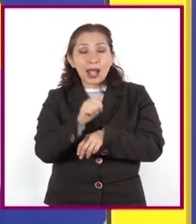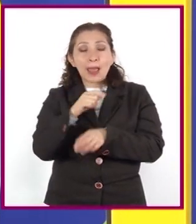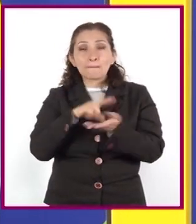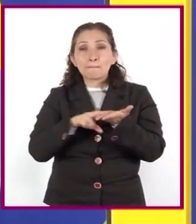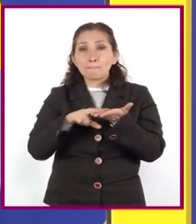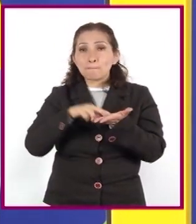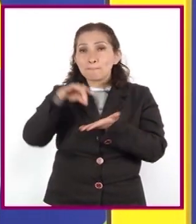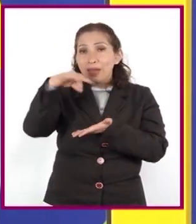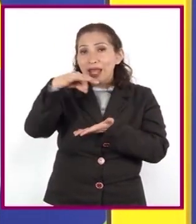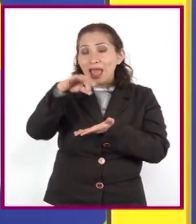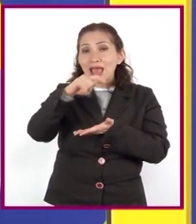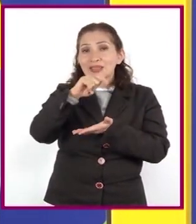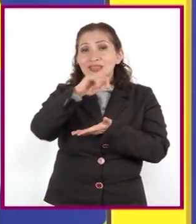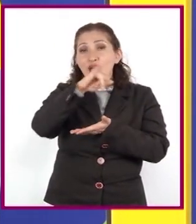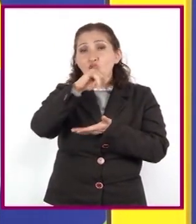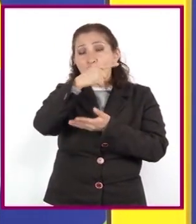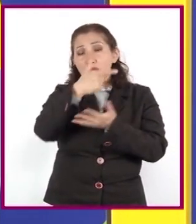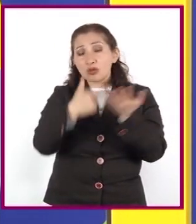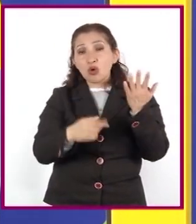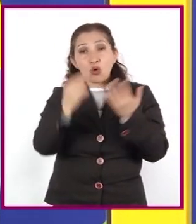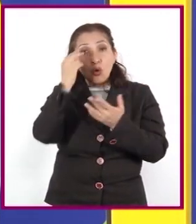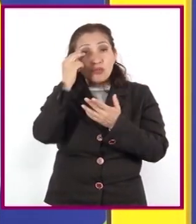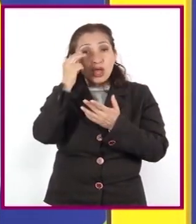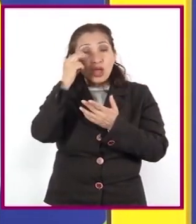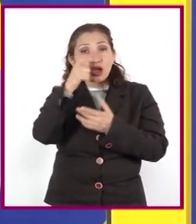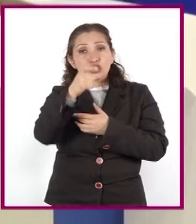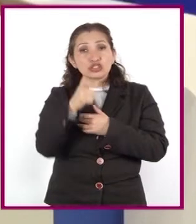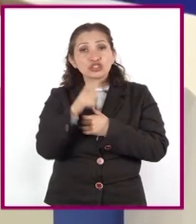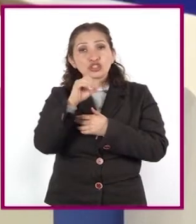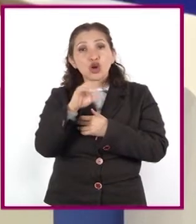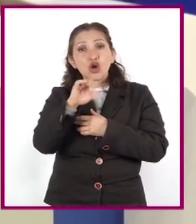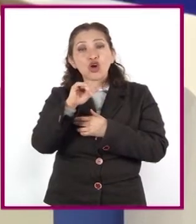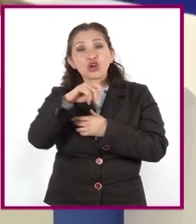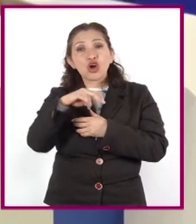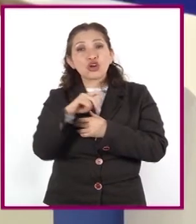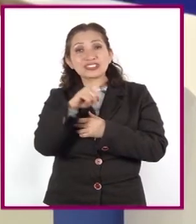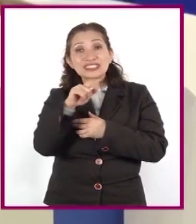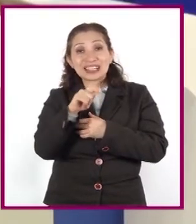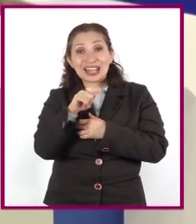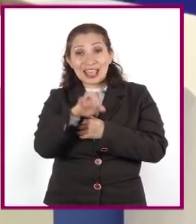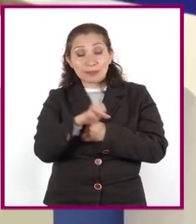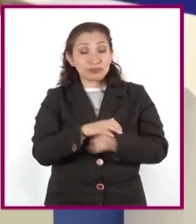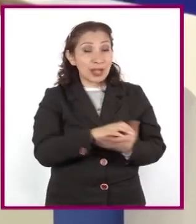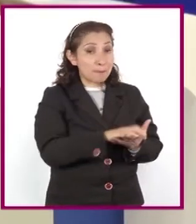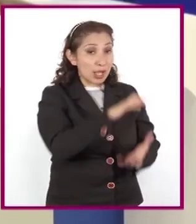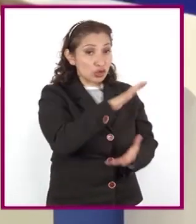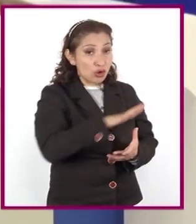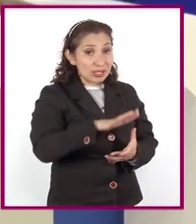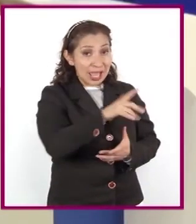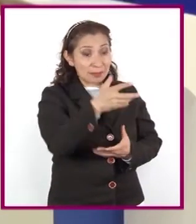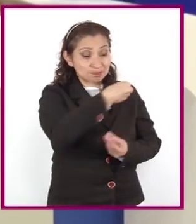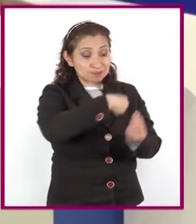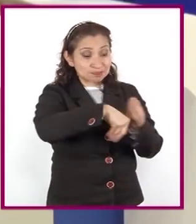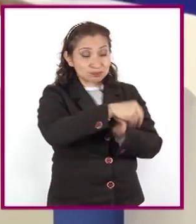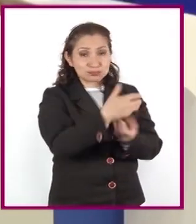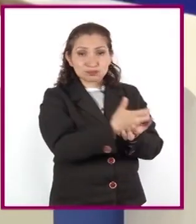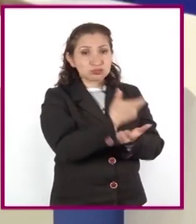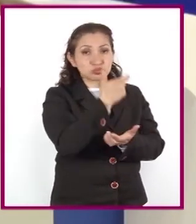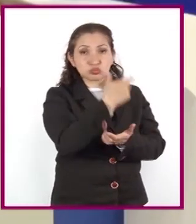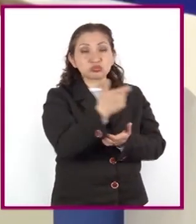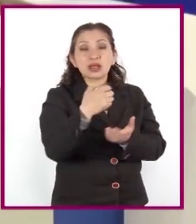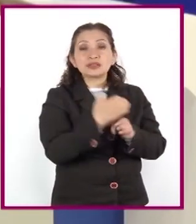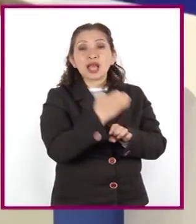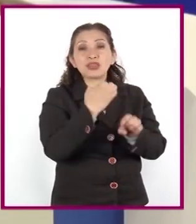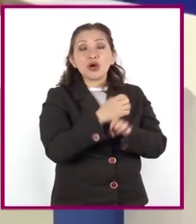perón y tejocote, uva y choconostle. La mayor parte de la economía del estado se